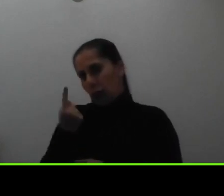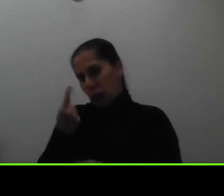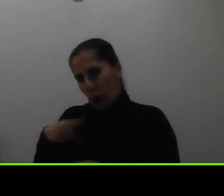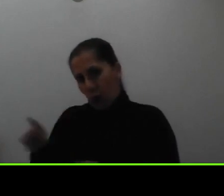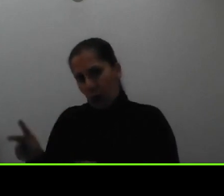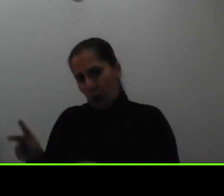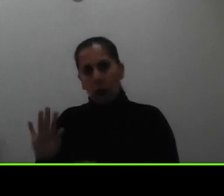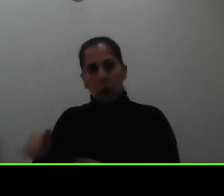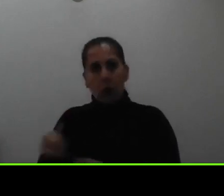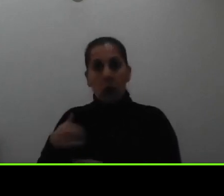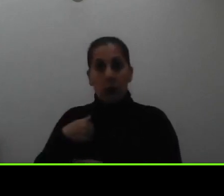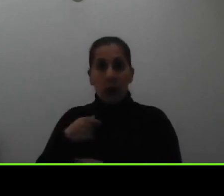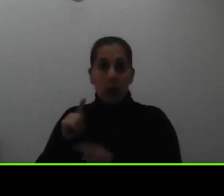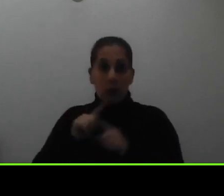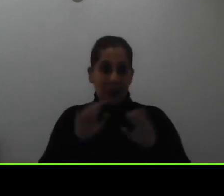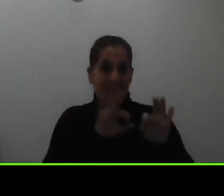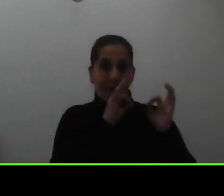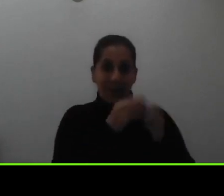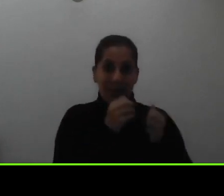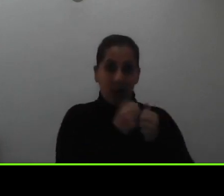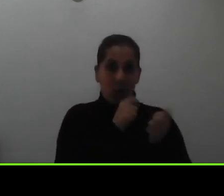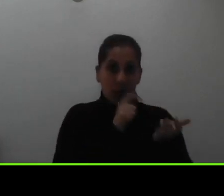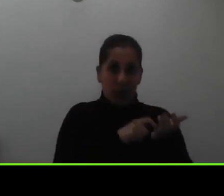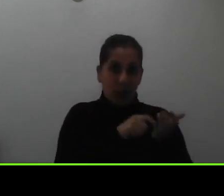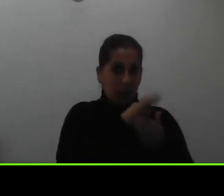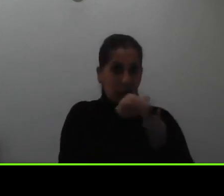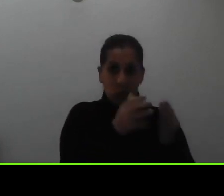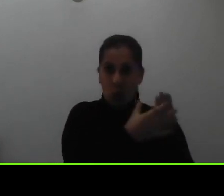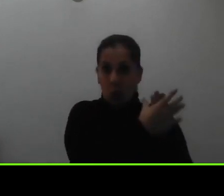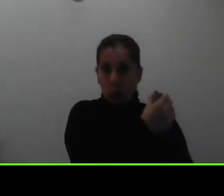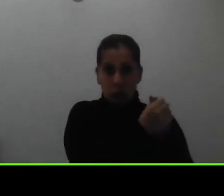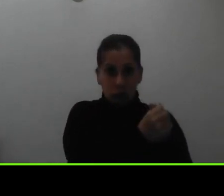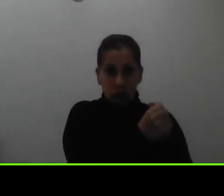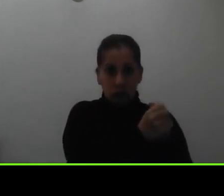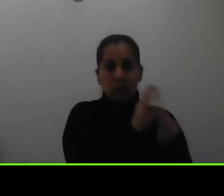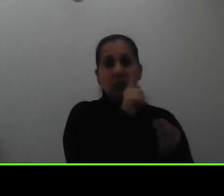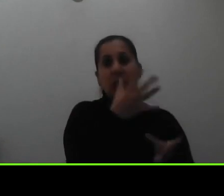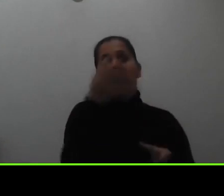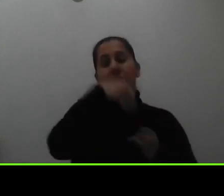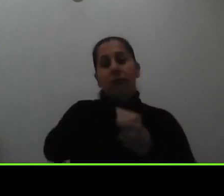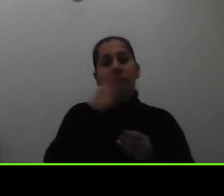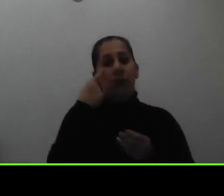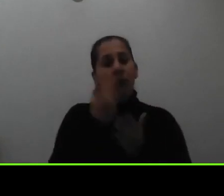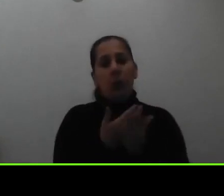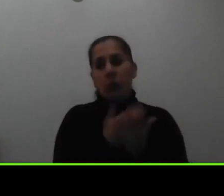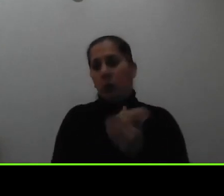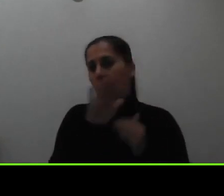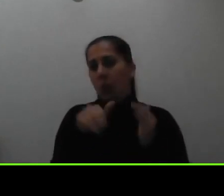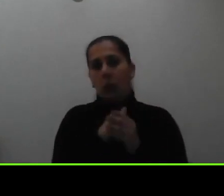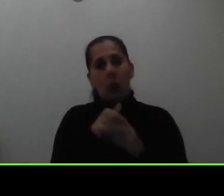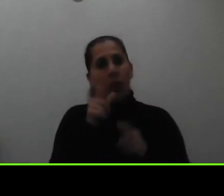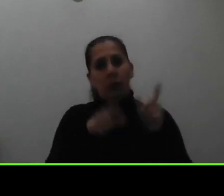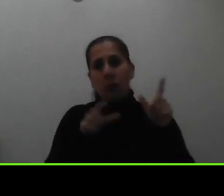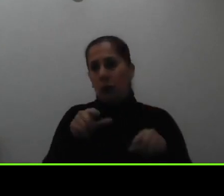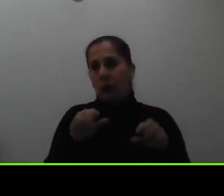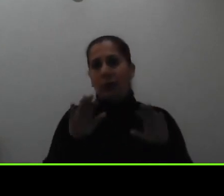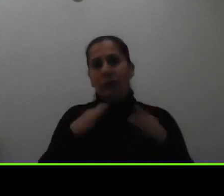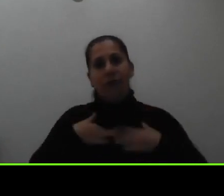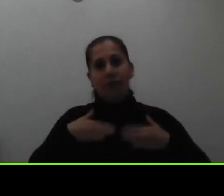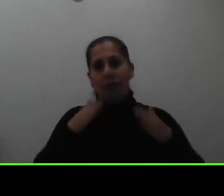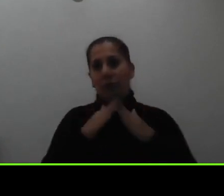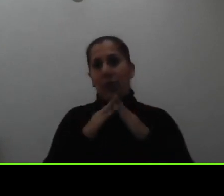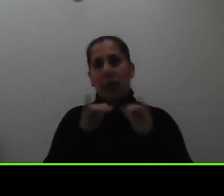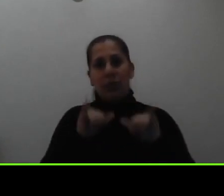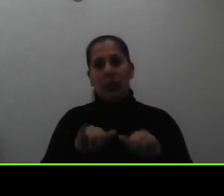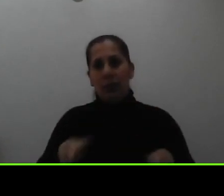también tienen deudas necesitamos la información probatoria de cada una de las personas con las que ustedes viven lo